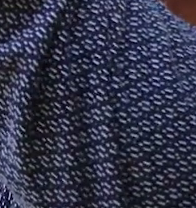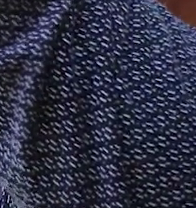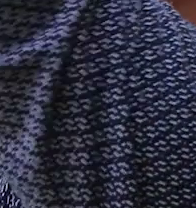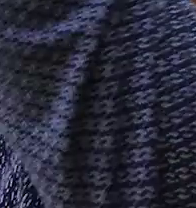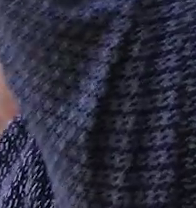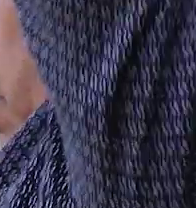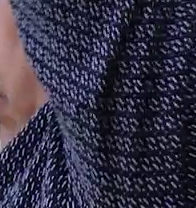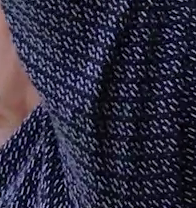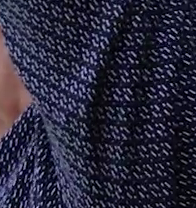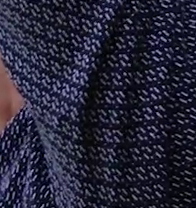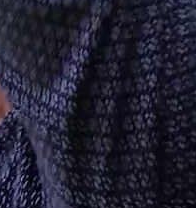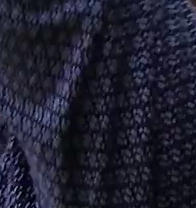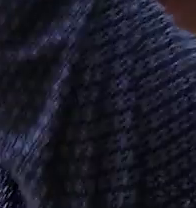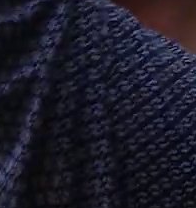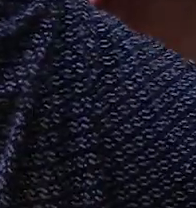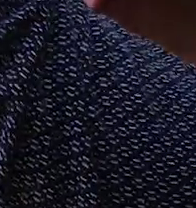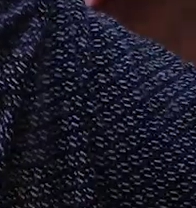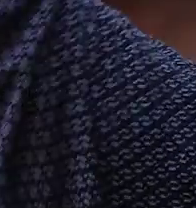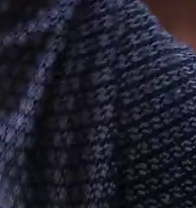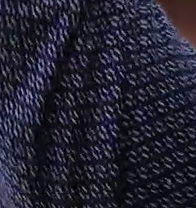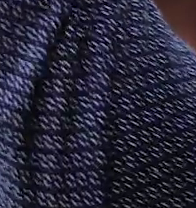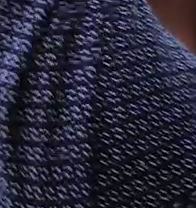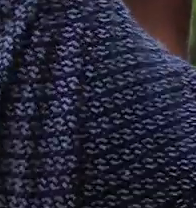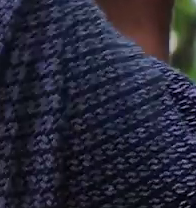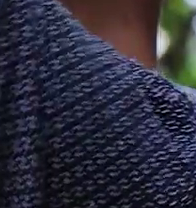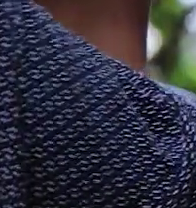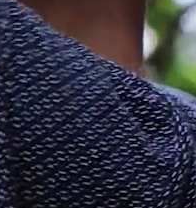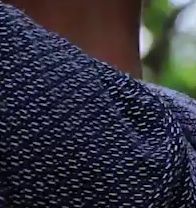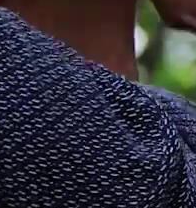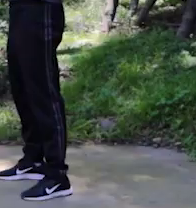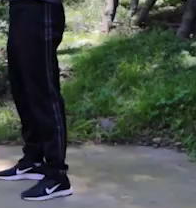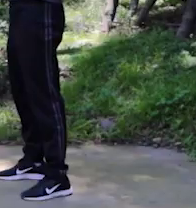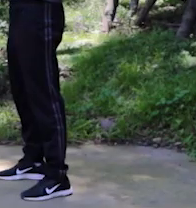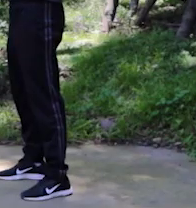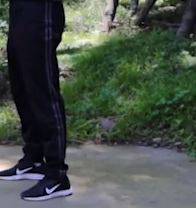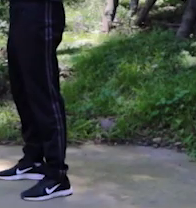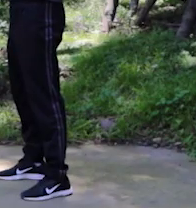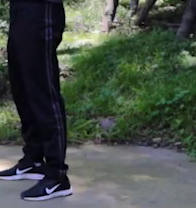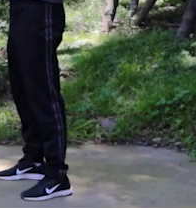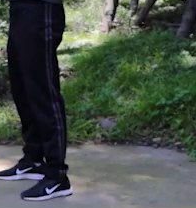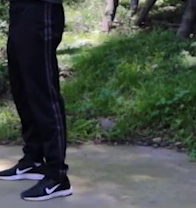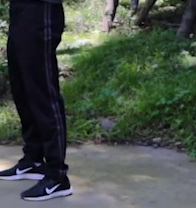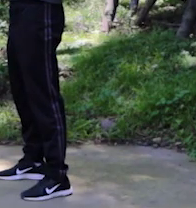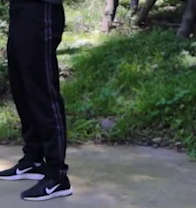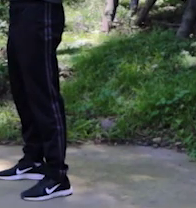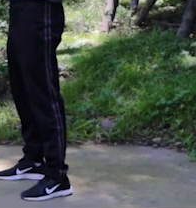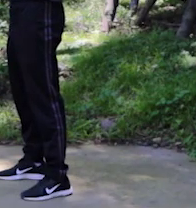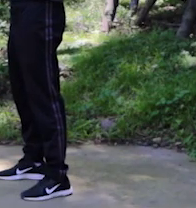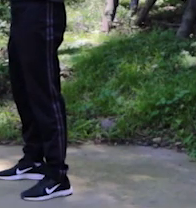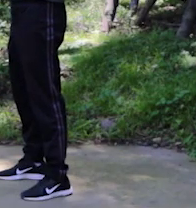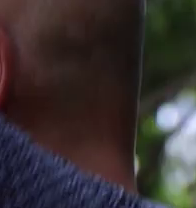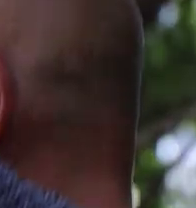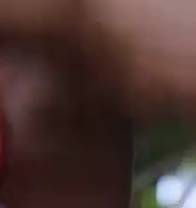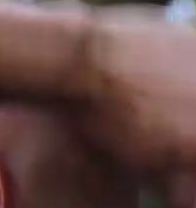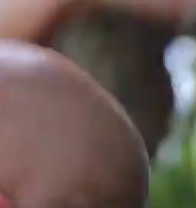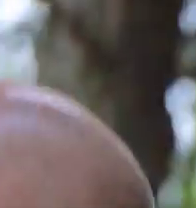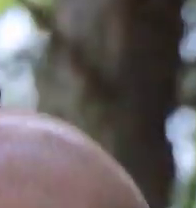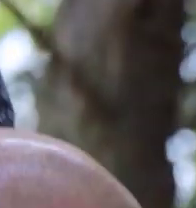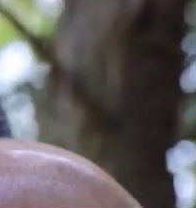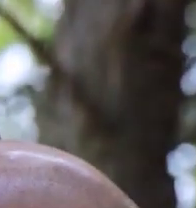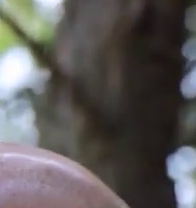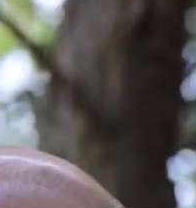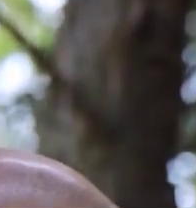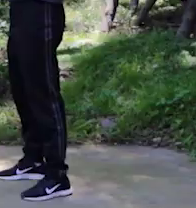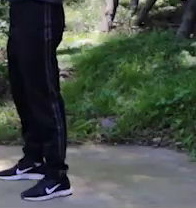como si quisiéramos alcanzar el cielo. Venga, uno, eso, perfecto. Con fuerza, que se vea. Bien, Jair,